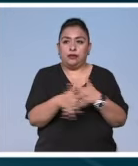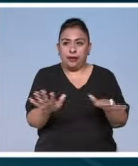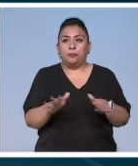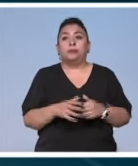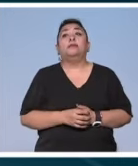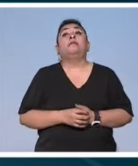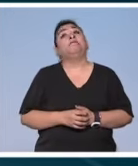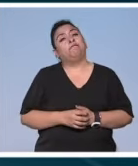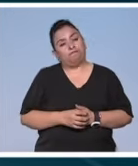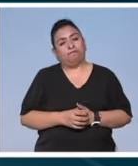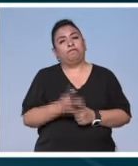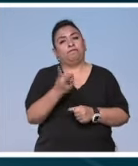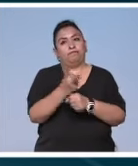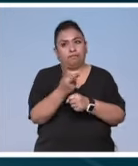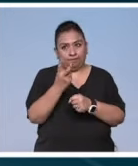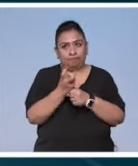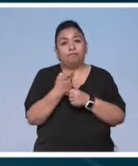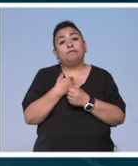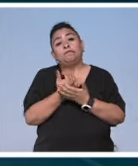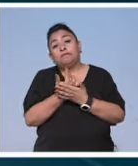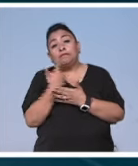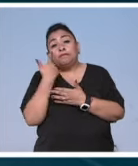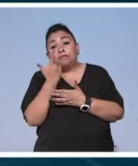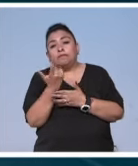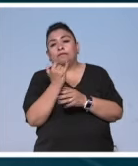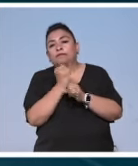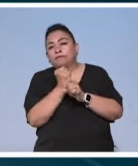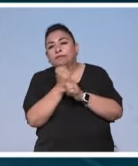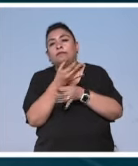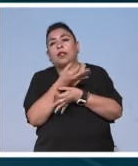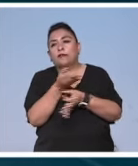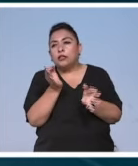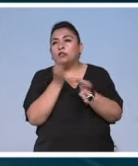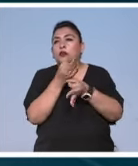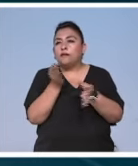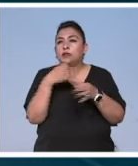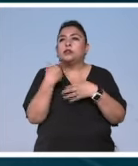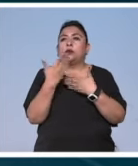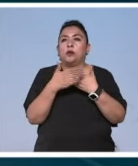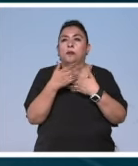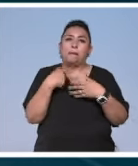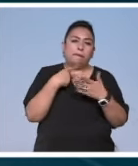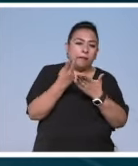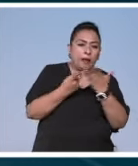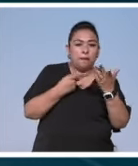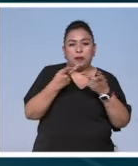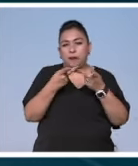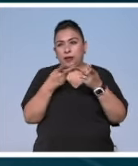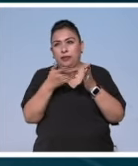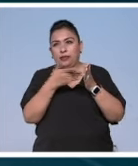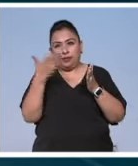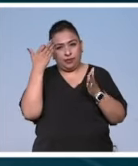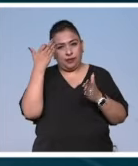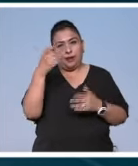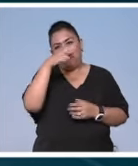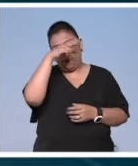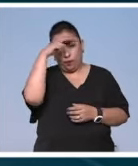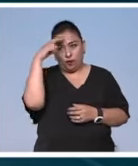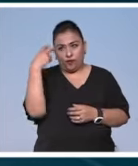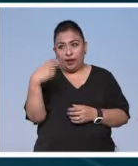Entonces, les invitamos a seguir nuestras páginas donde estaremos anunciando, estamos todavía en la planeación de nuestra temporada de verano